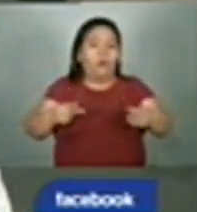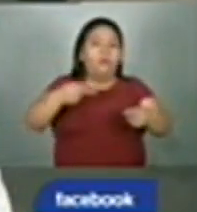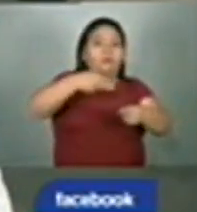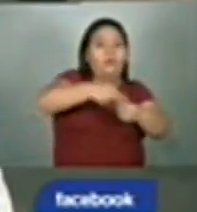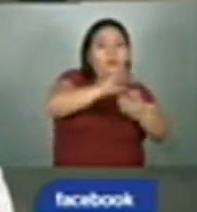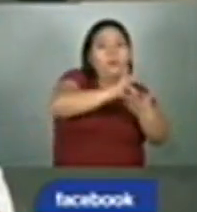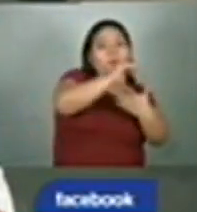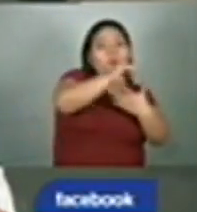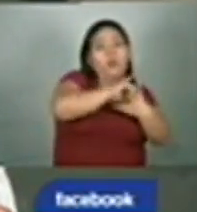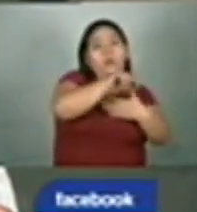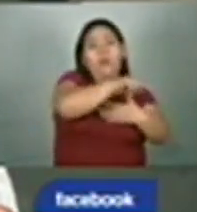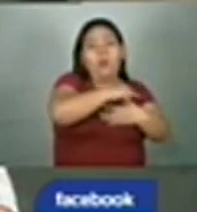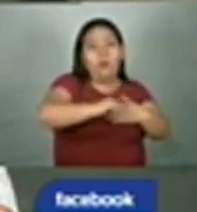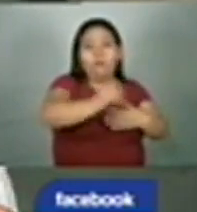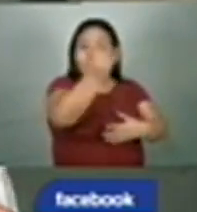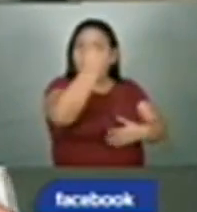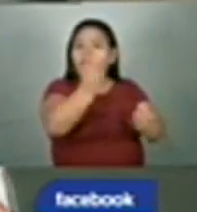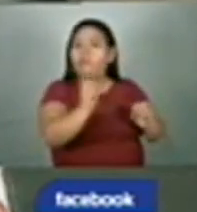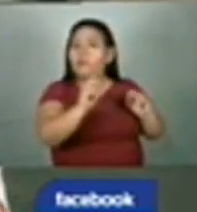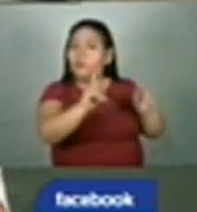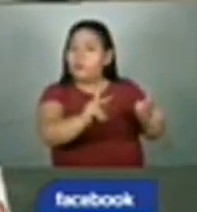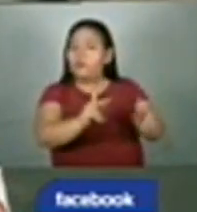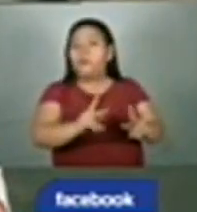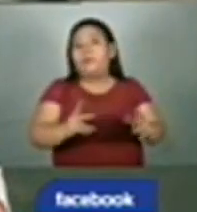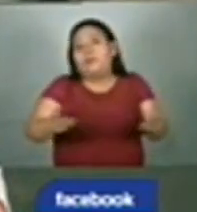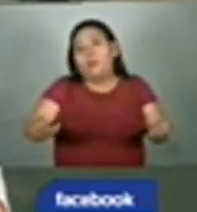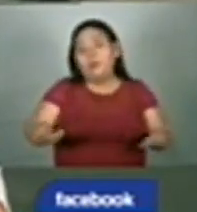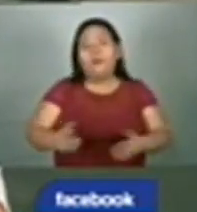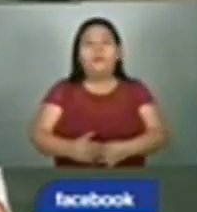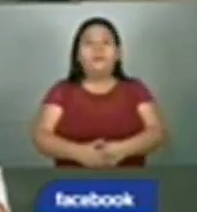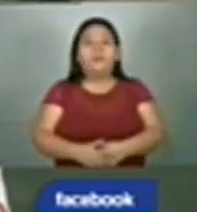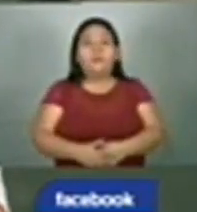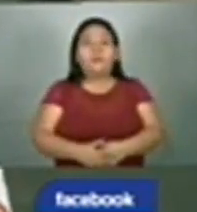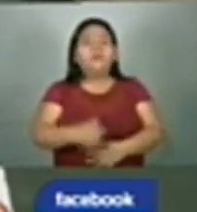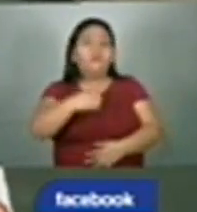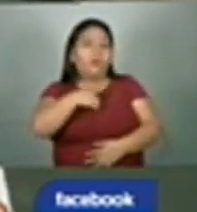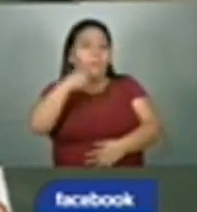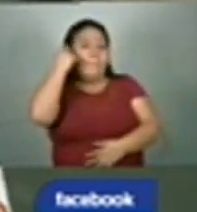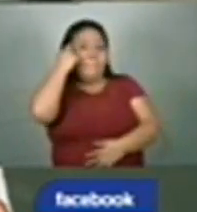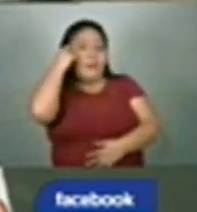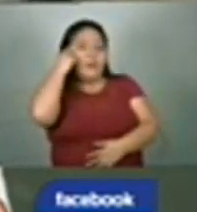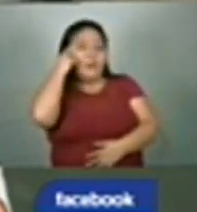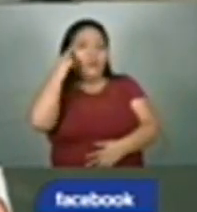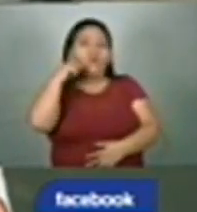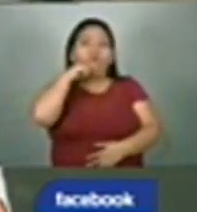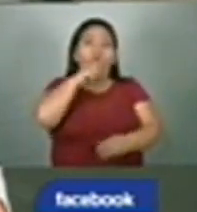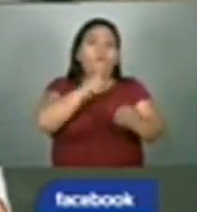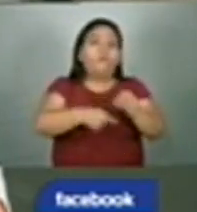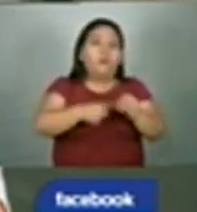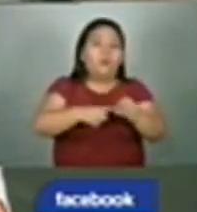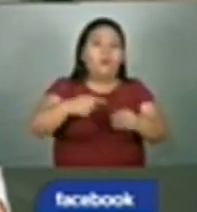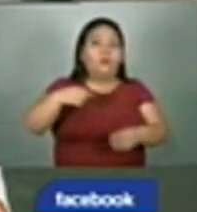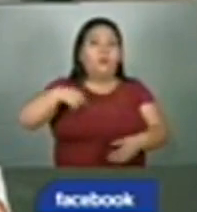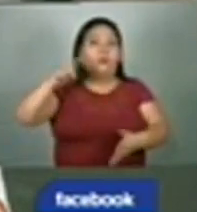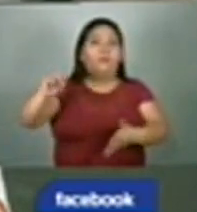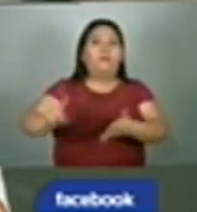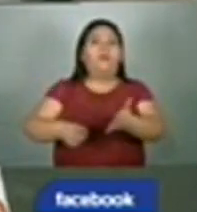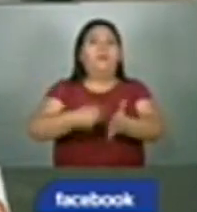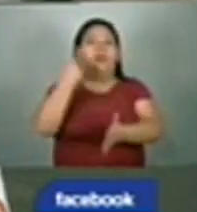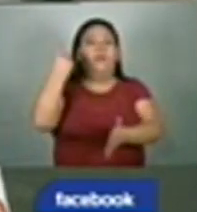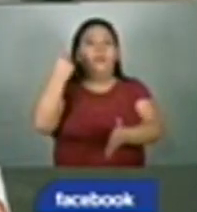trabajar, porque ellos dan muy buenas oportunidades. Entonces decidí empezar con tomate, es primera vez que